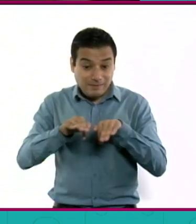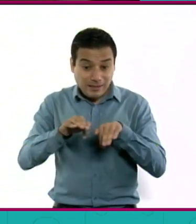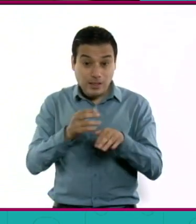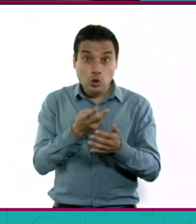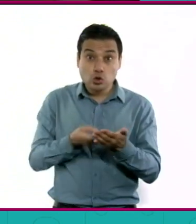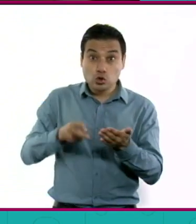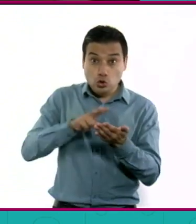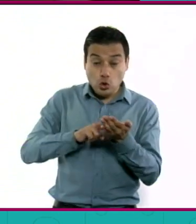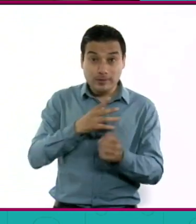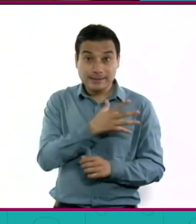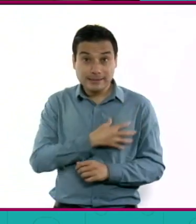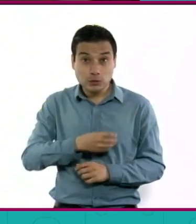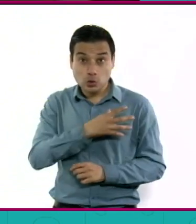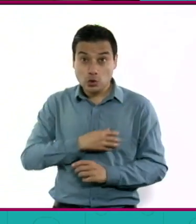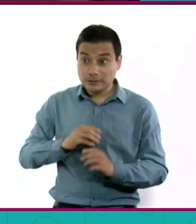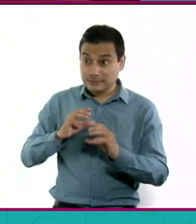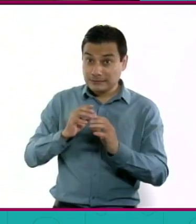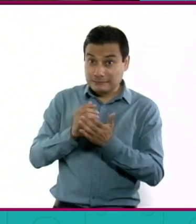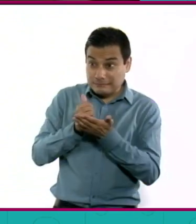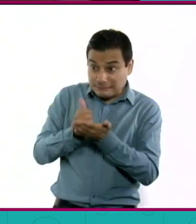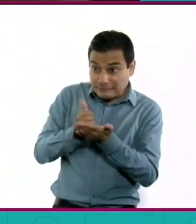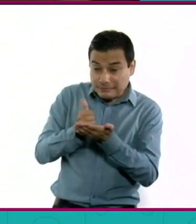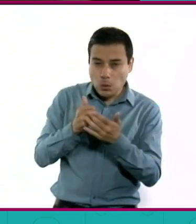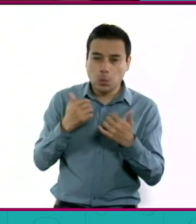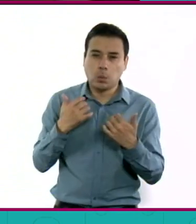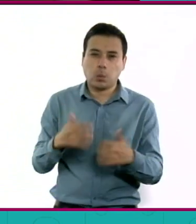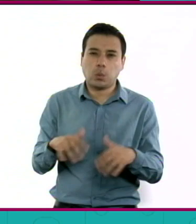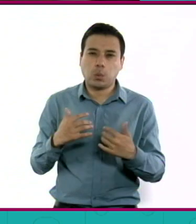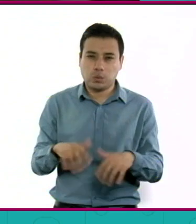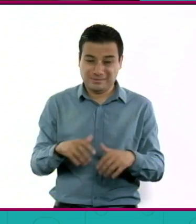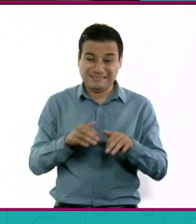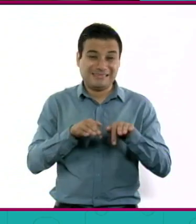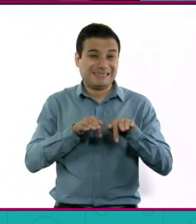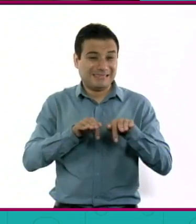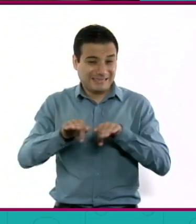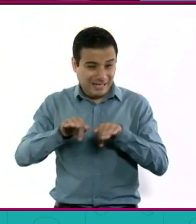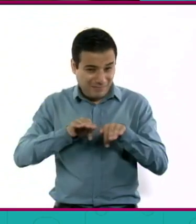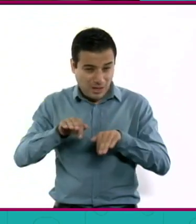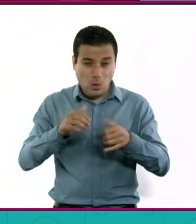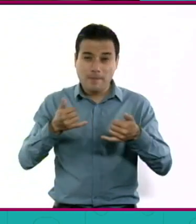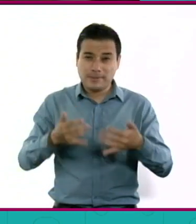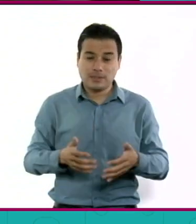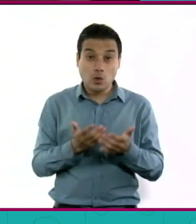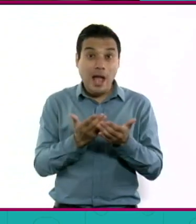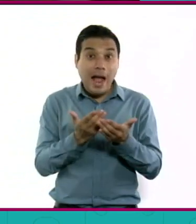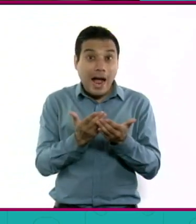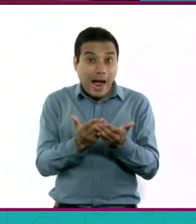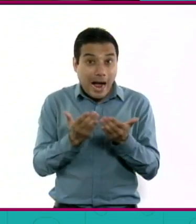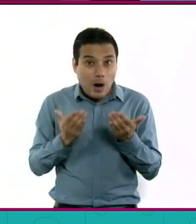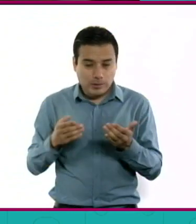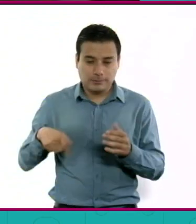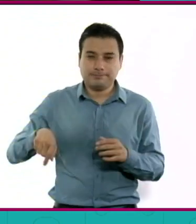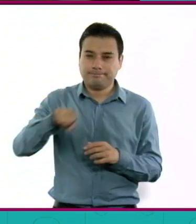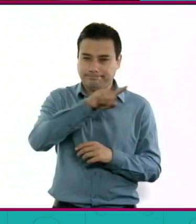Entonces fue triple chamba. Ahora creo que es muy importante que podamos nosotros,